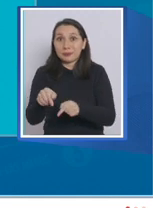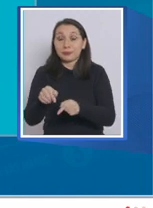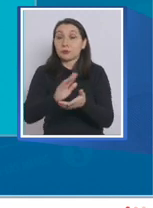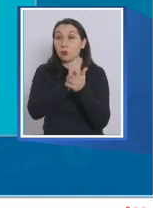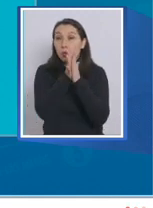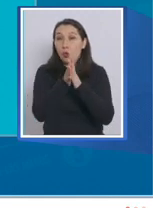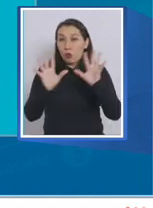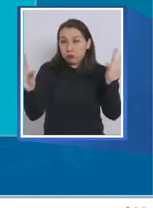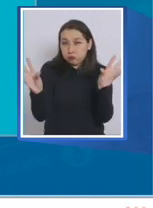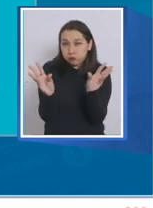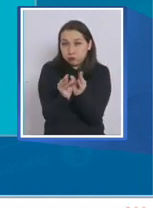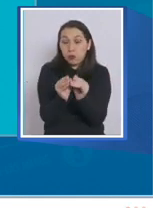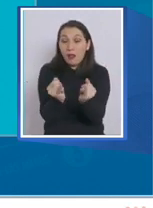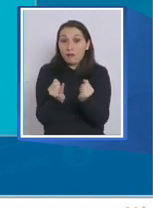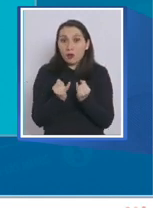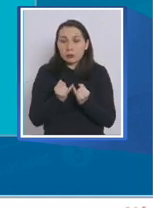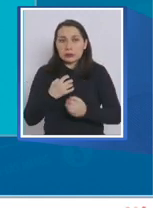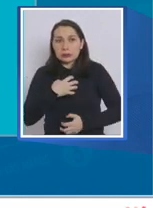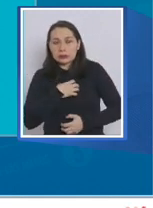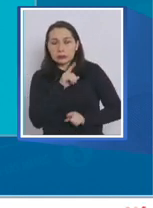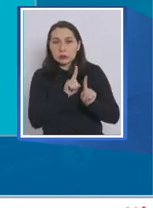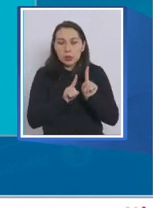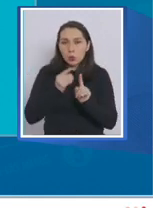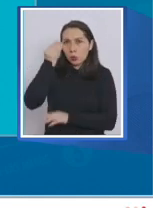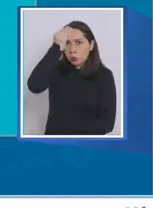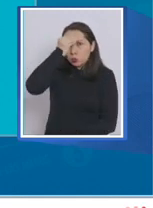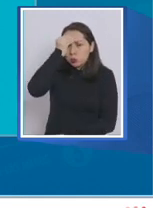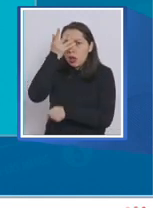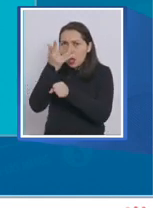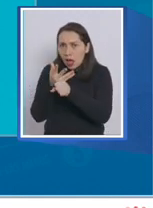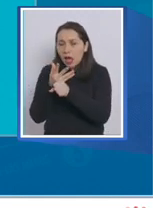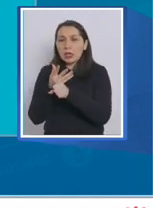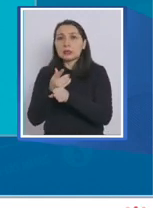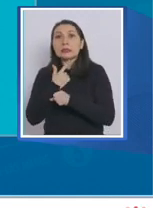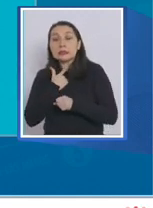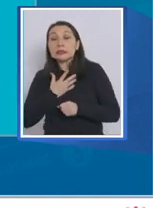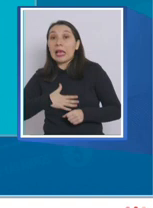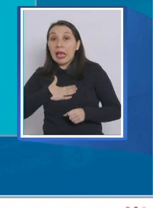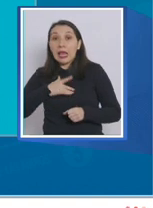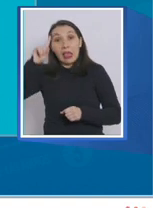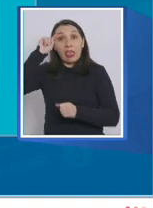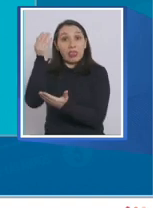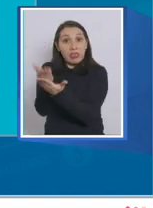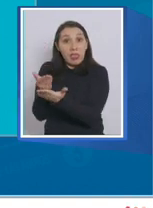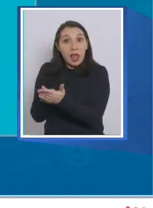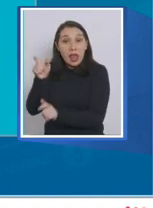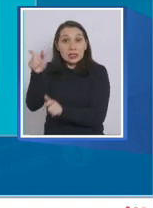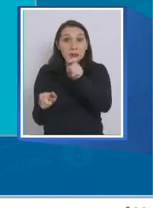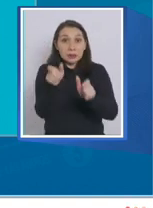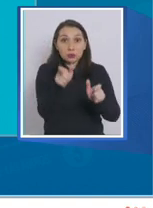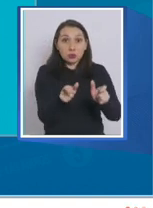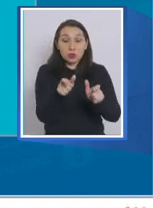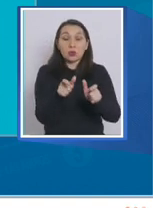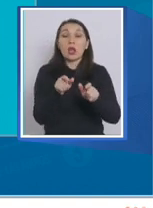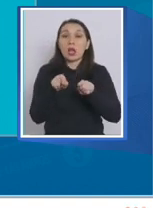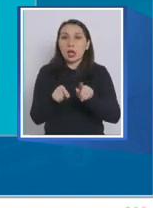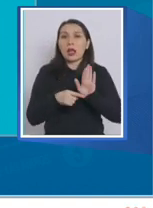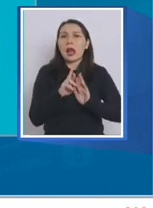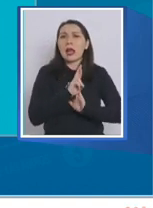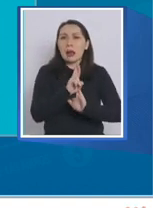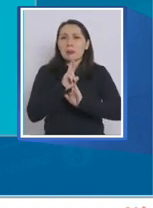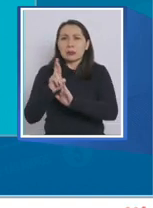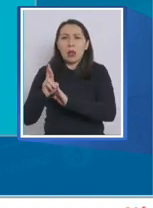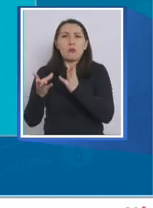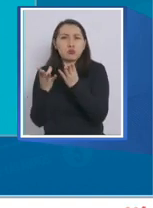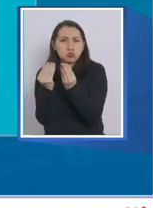sistematización en donde están los temores, las preocupaciones, los anhelos y propuestas de estas personas que representan a